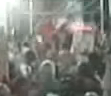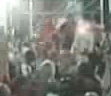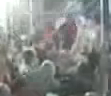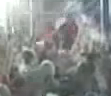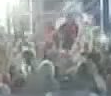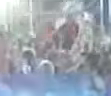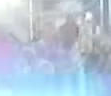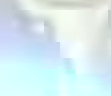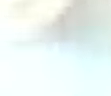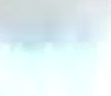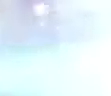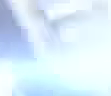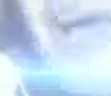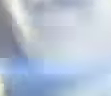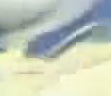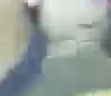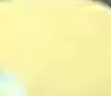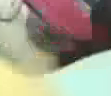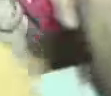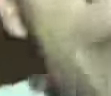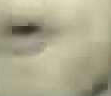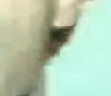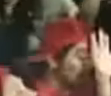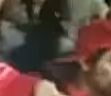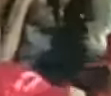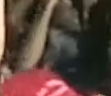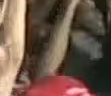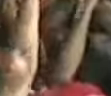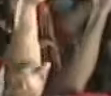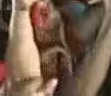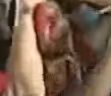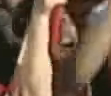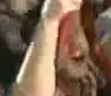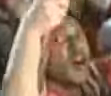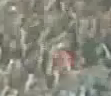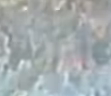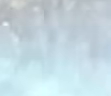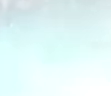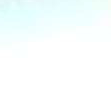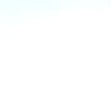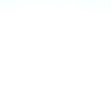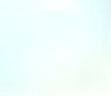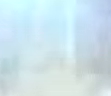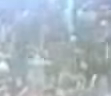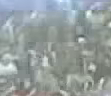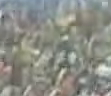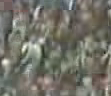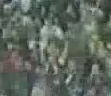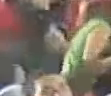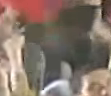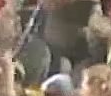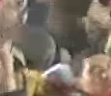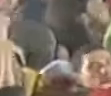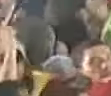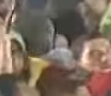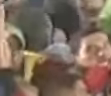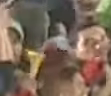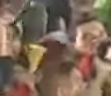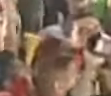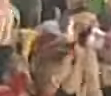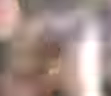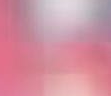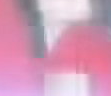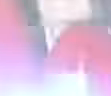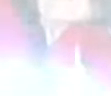ha ganado la verdad contra la mentira hemos